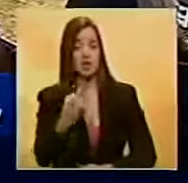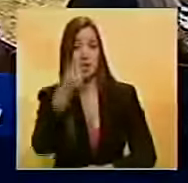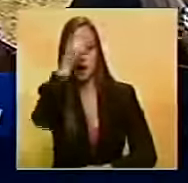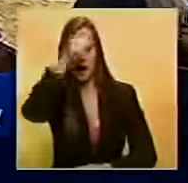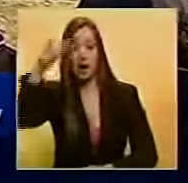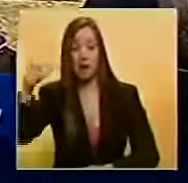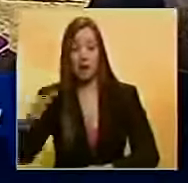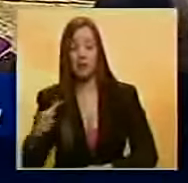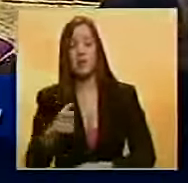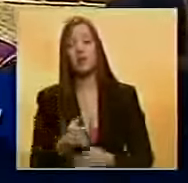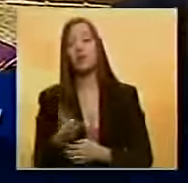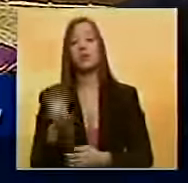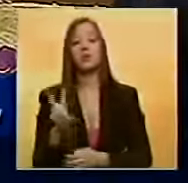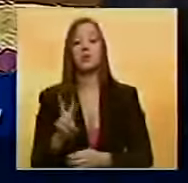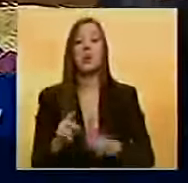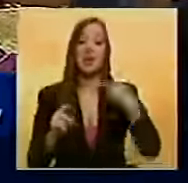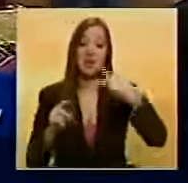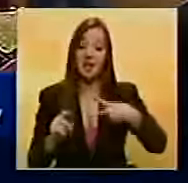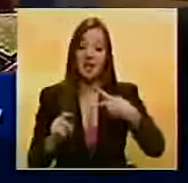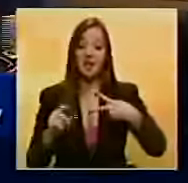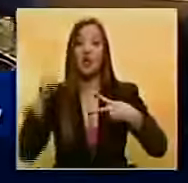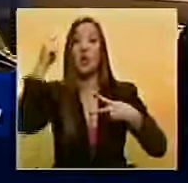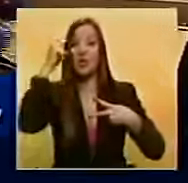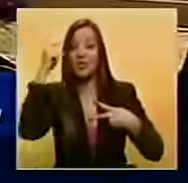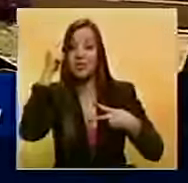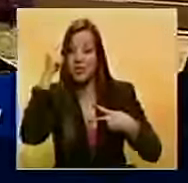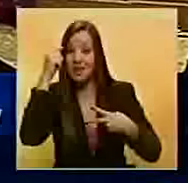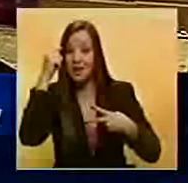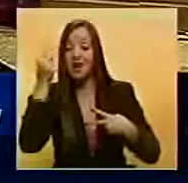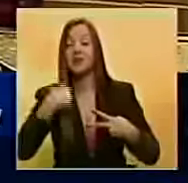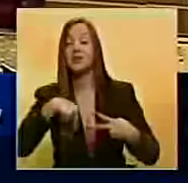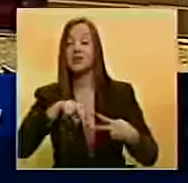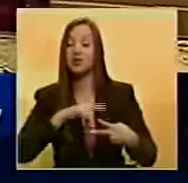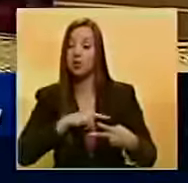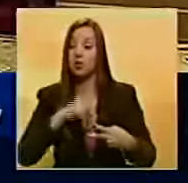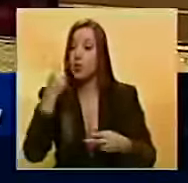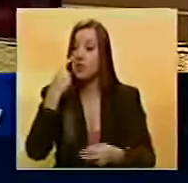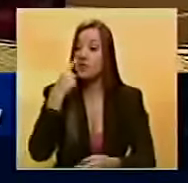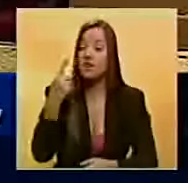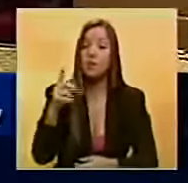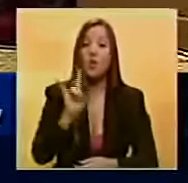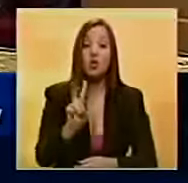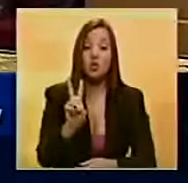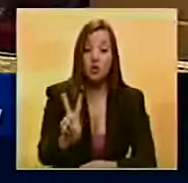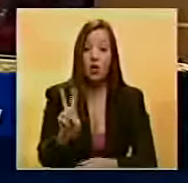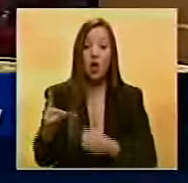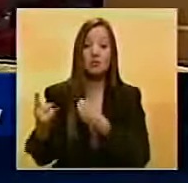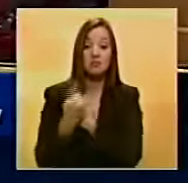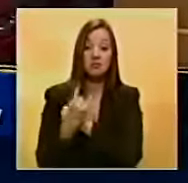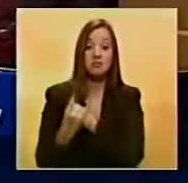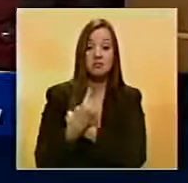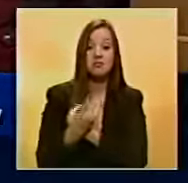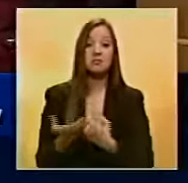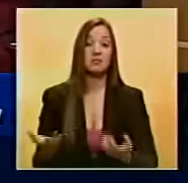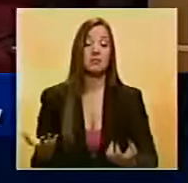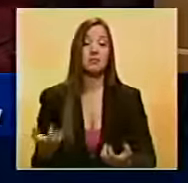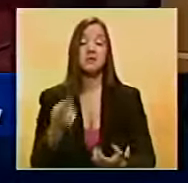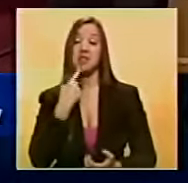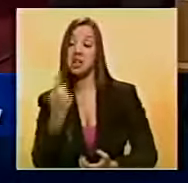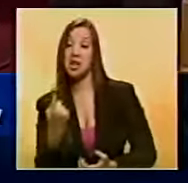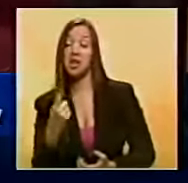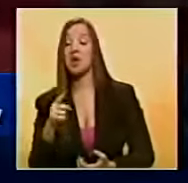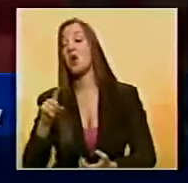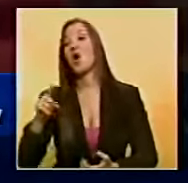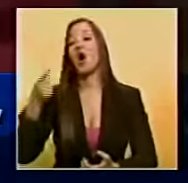dos días consecutivos de sesión hemos sido testigos del doble engaño. Ayer el engaño de que íbamos a cambiar y